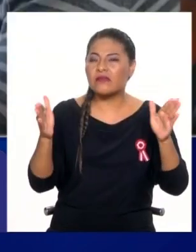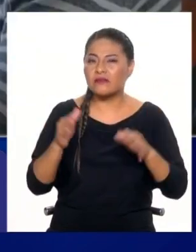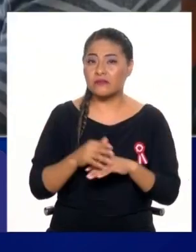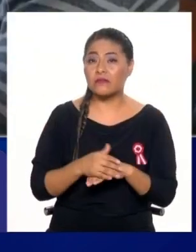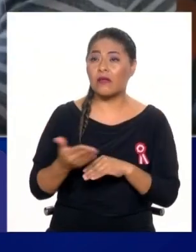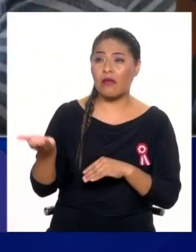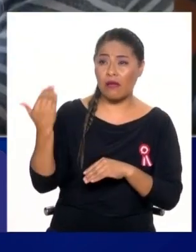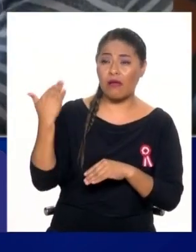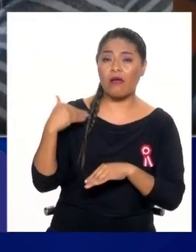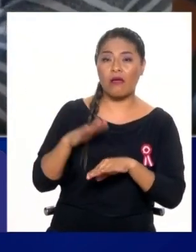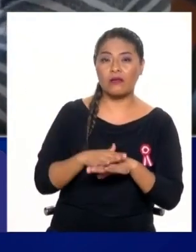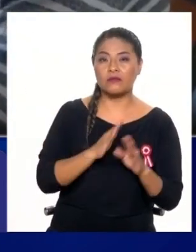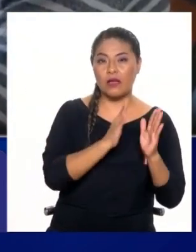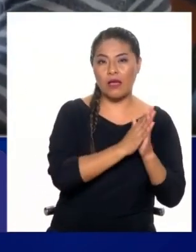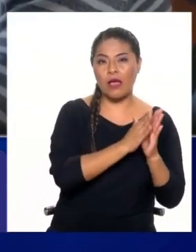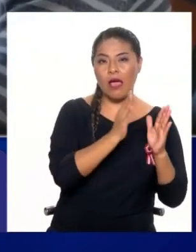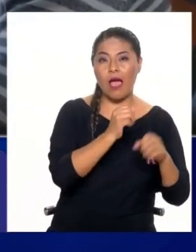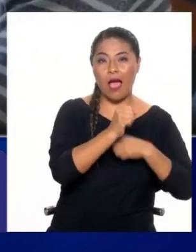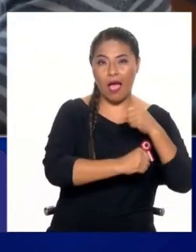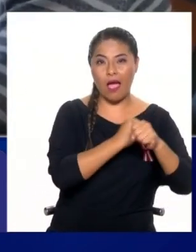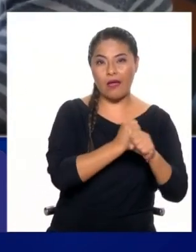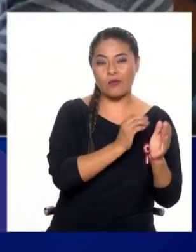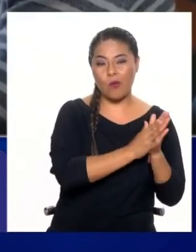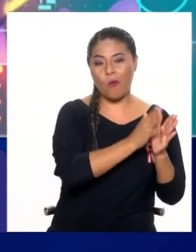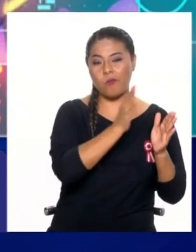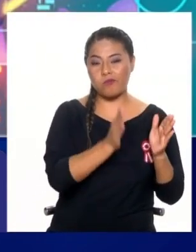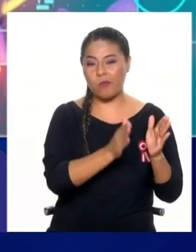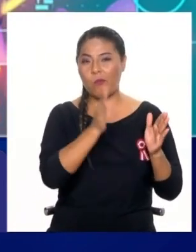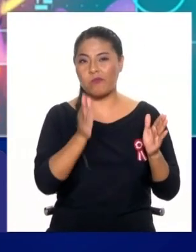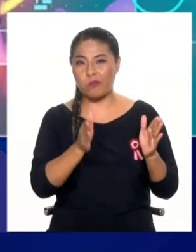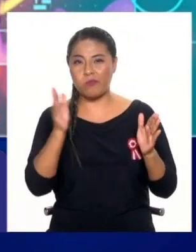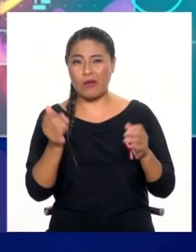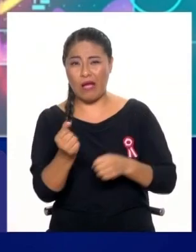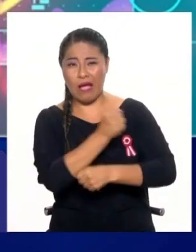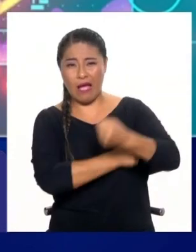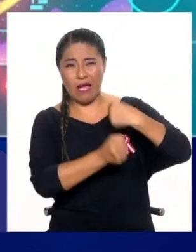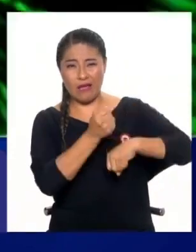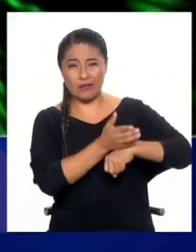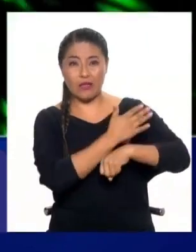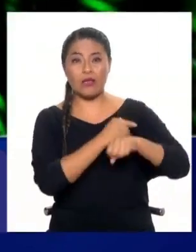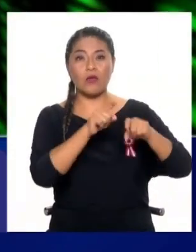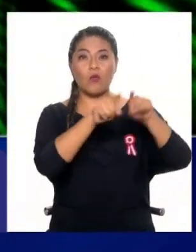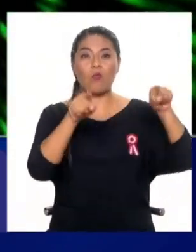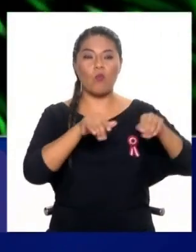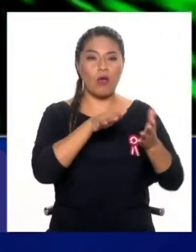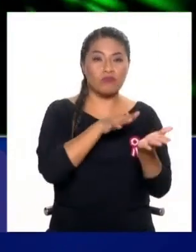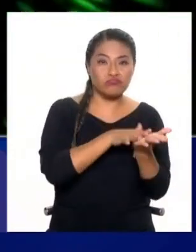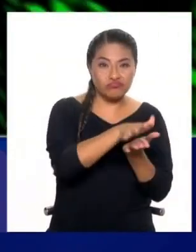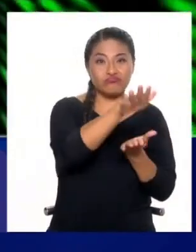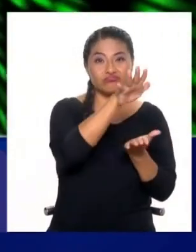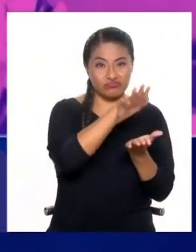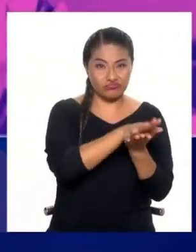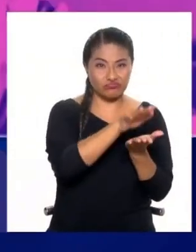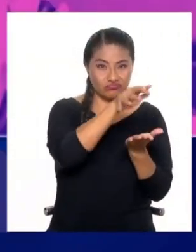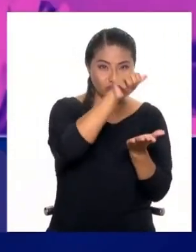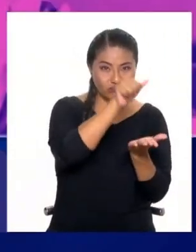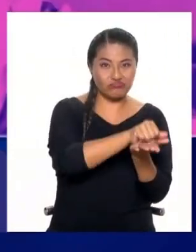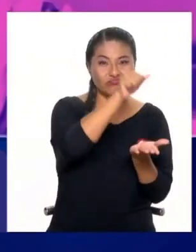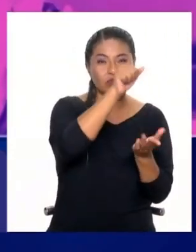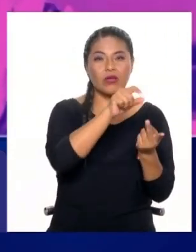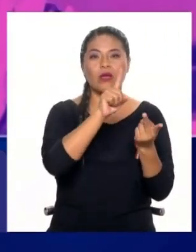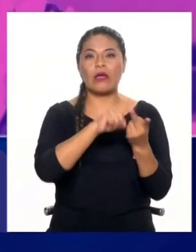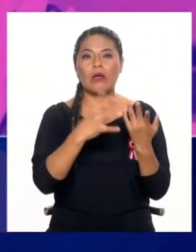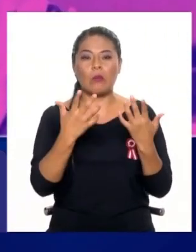Hace muchísimas décadas o siglos también se pudo haber dicho lo mismo cuando apareció la imprenta y también lo mismo cuando apareció la